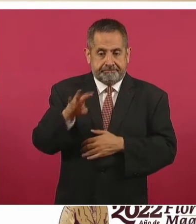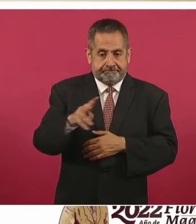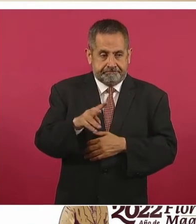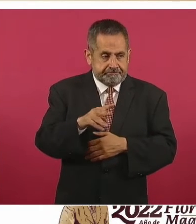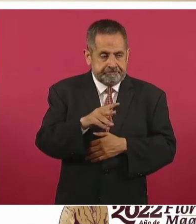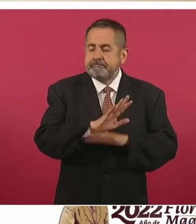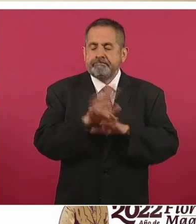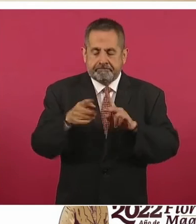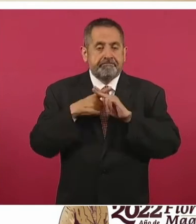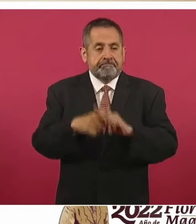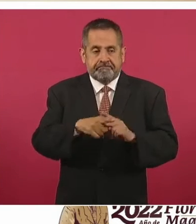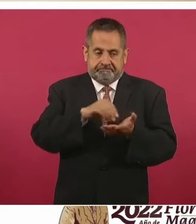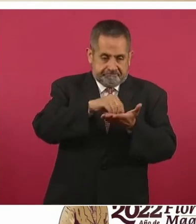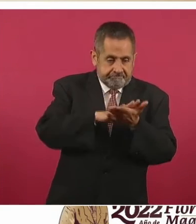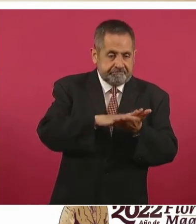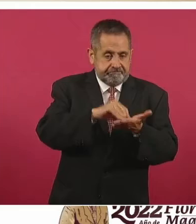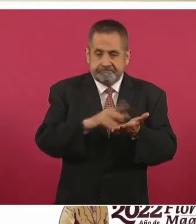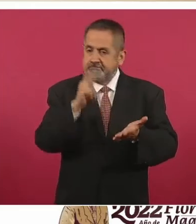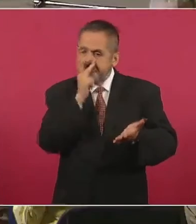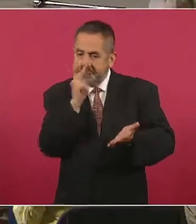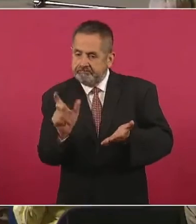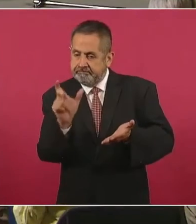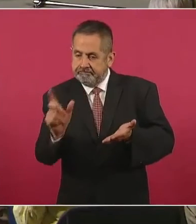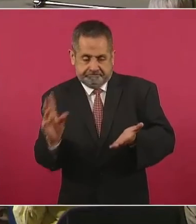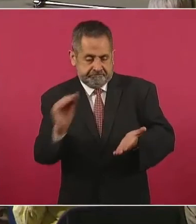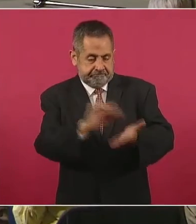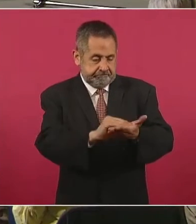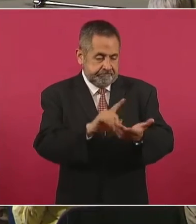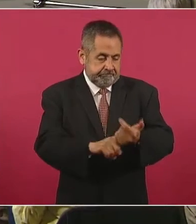en este año, ha venido claramente a la baja.